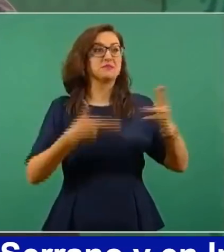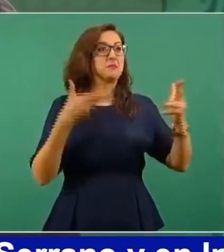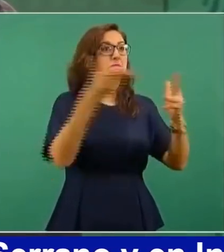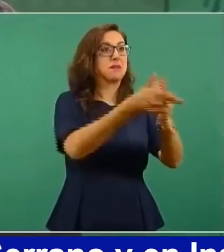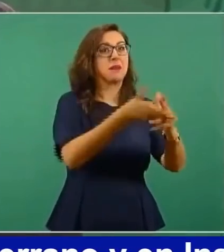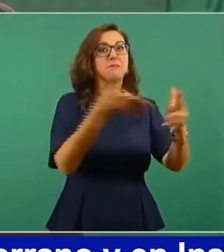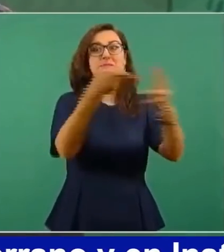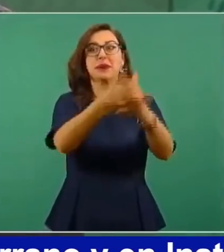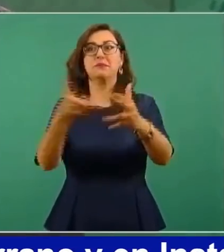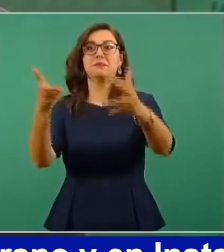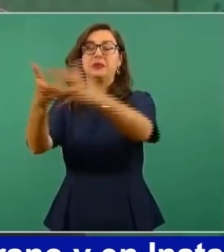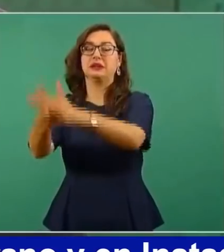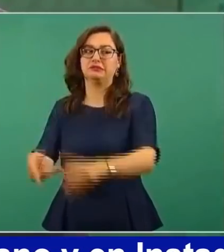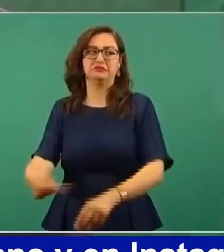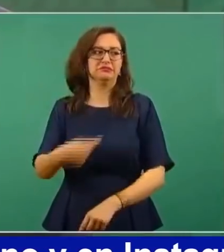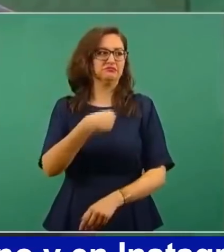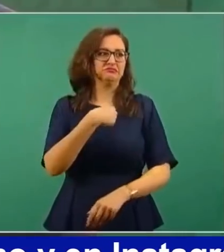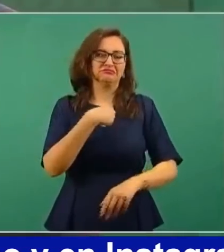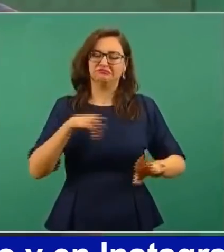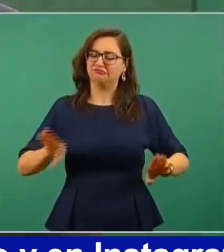y yo no podría hacerlo